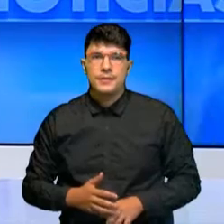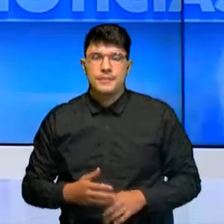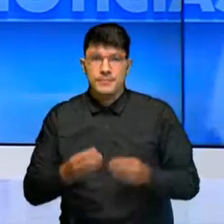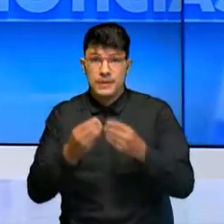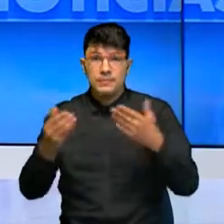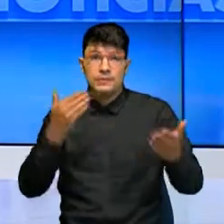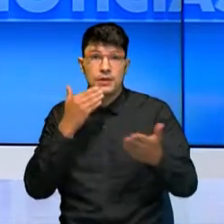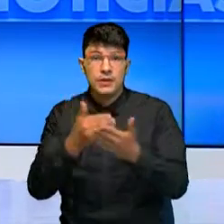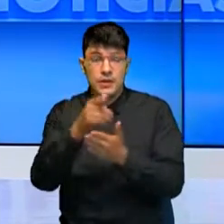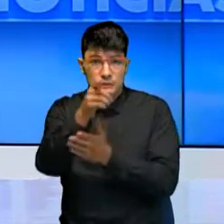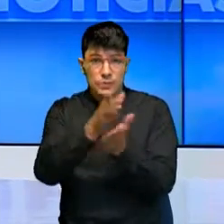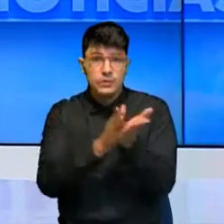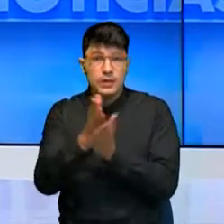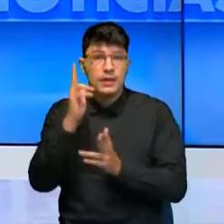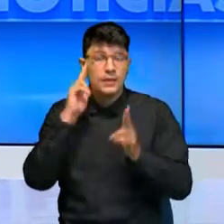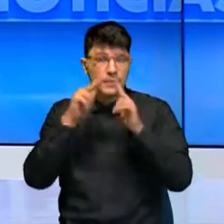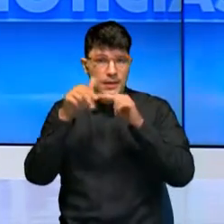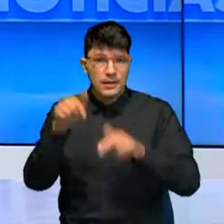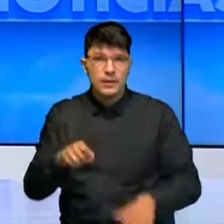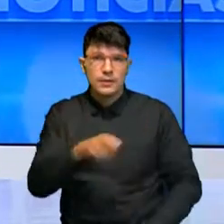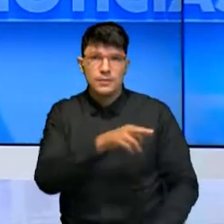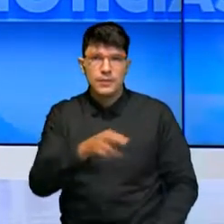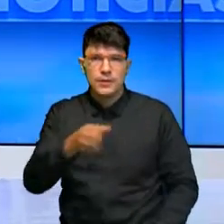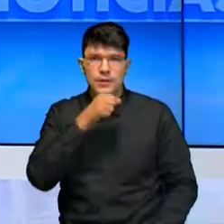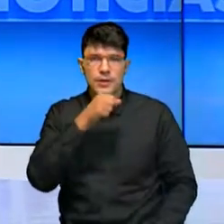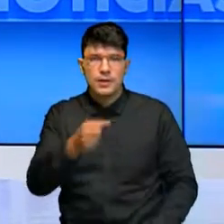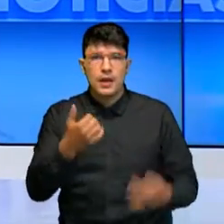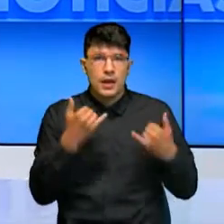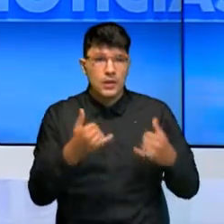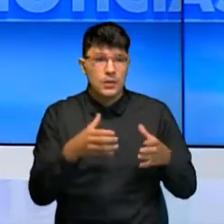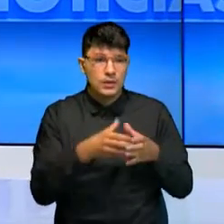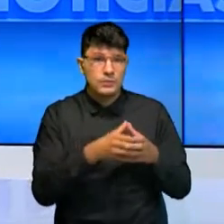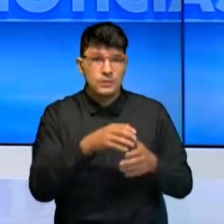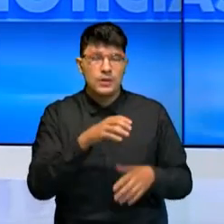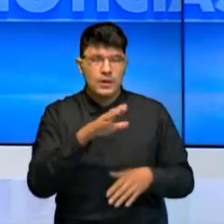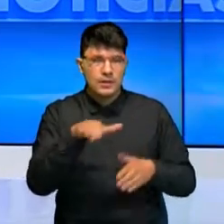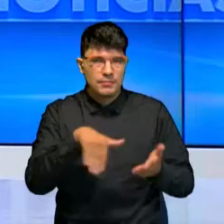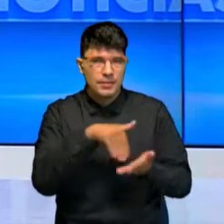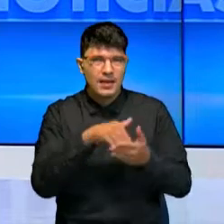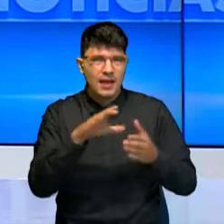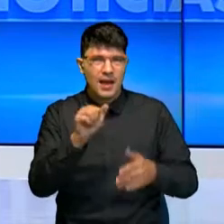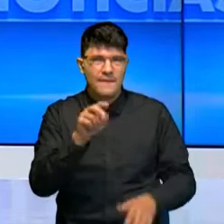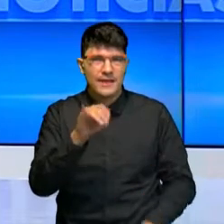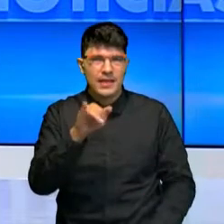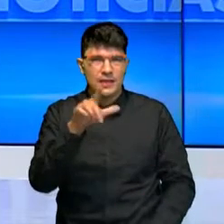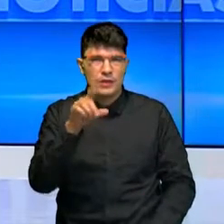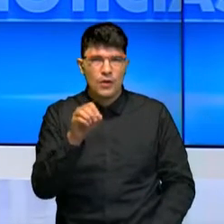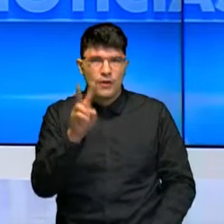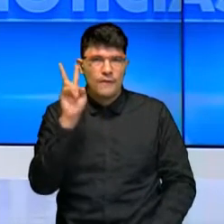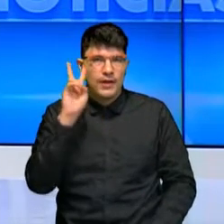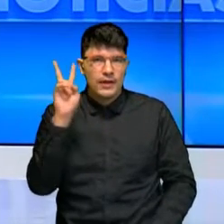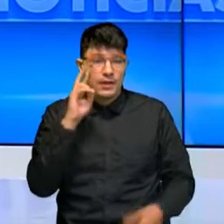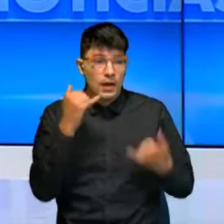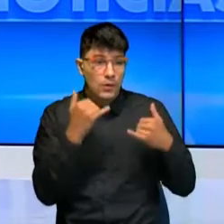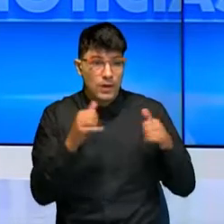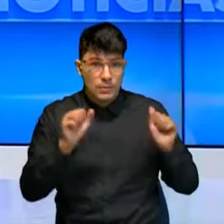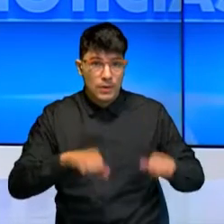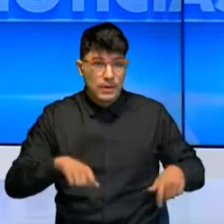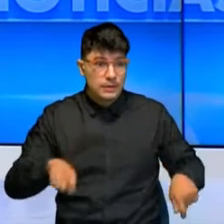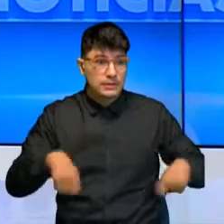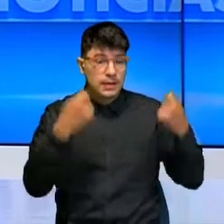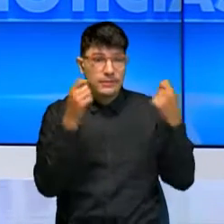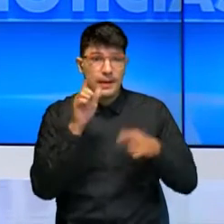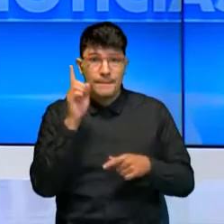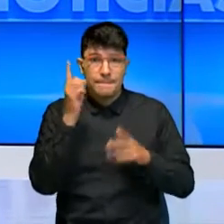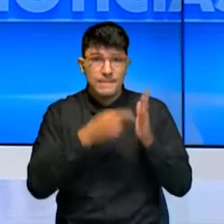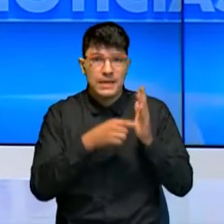El área metropolitana de Bucaramanga AMB y la Reserva Natural Cabildo Verde ha permitido el rescate de 1.006 animales silvestres en